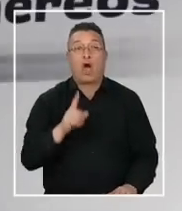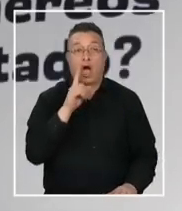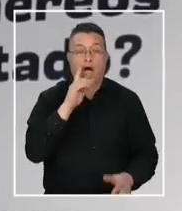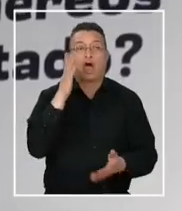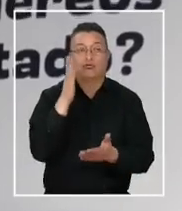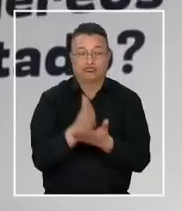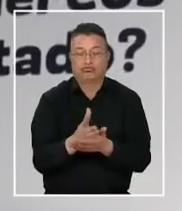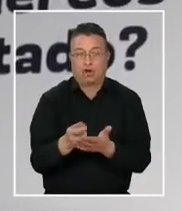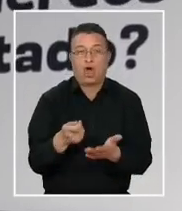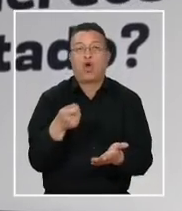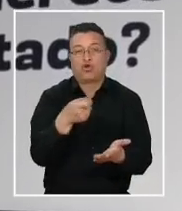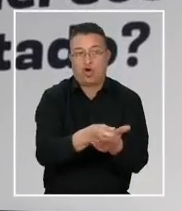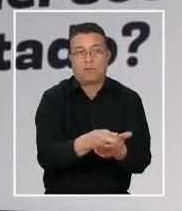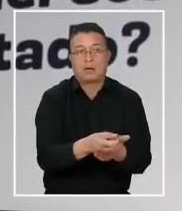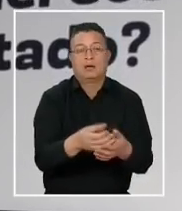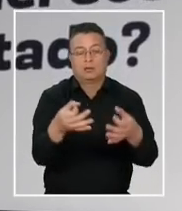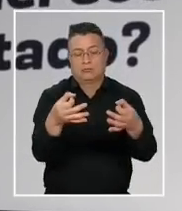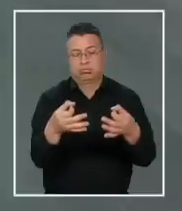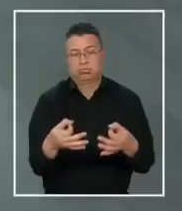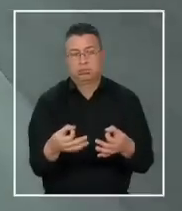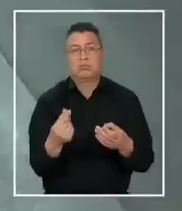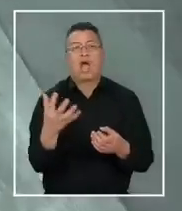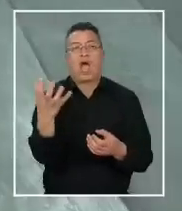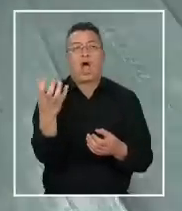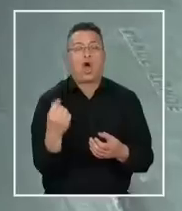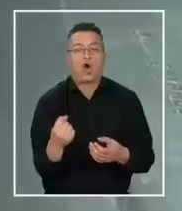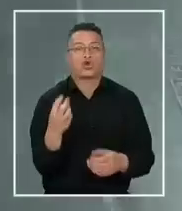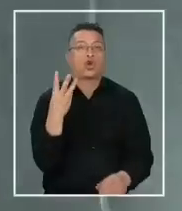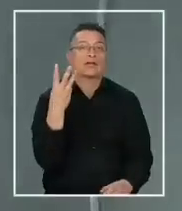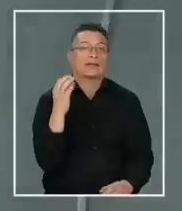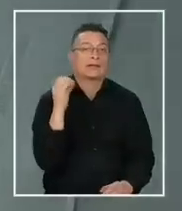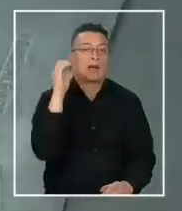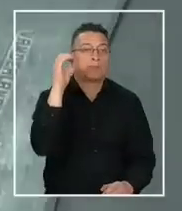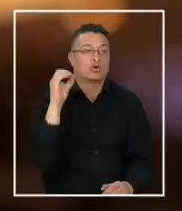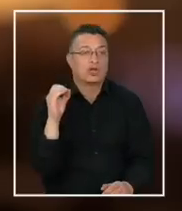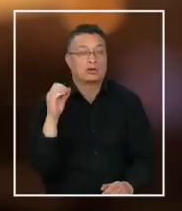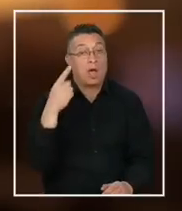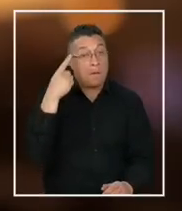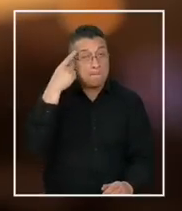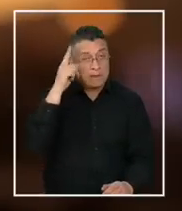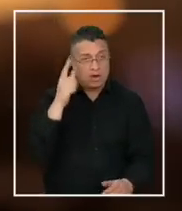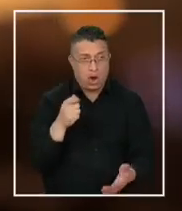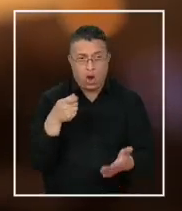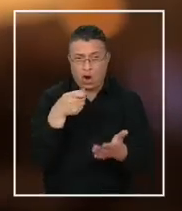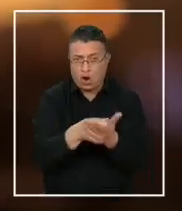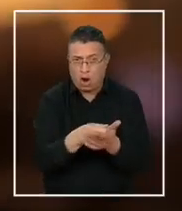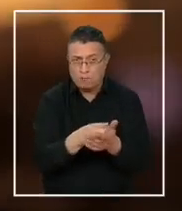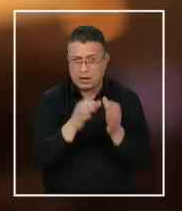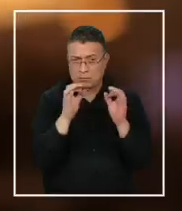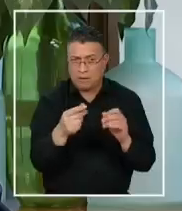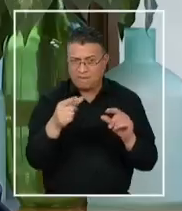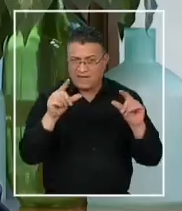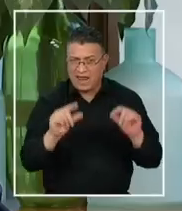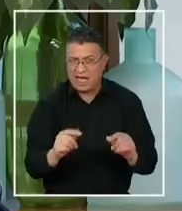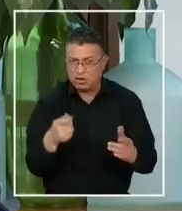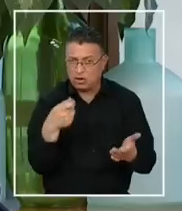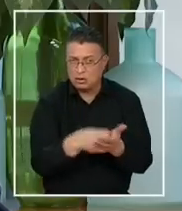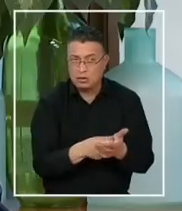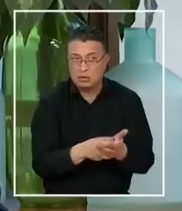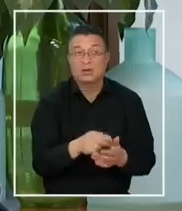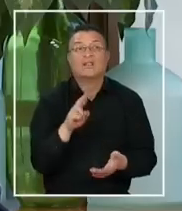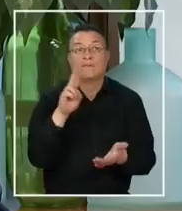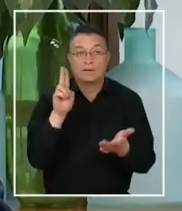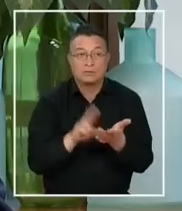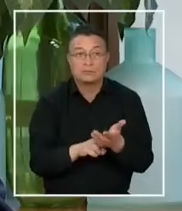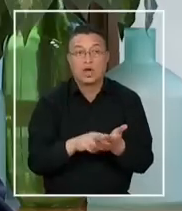realizar este tipo de compras. Se calculó como un ahorro de hasta un 30%, pero ¿se están comprando realmente los más baratos? Efectivamente